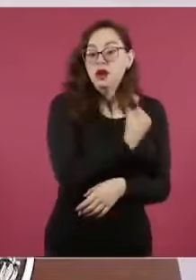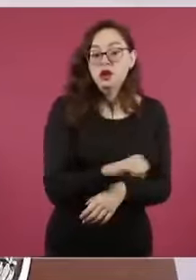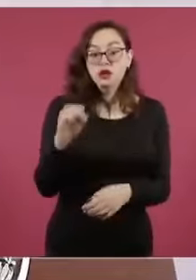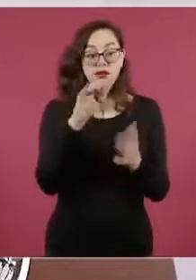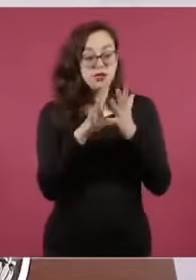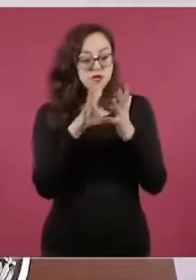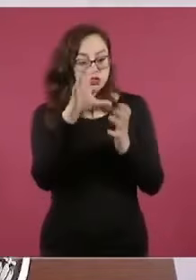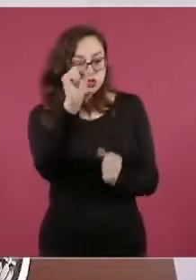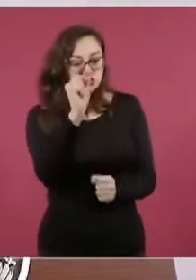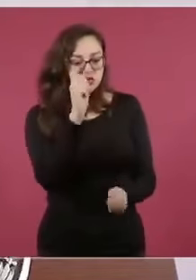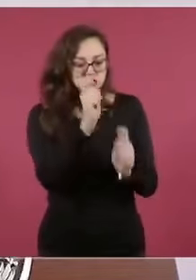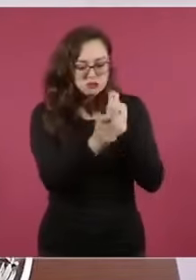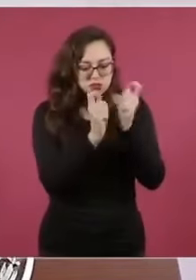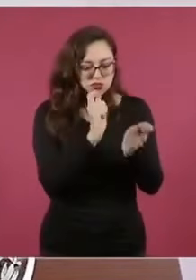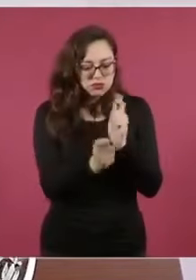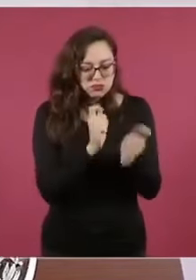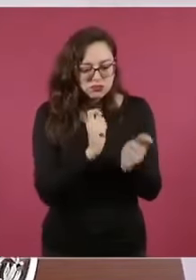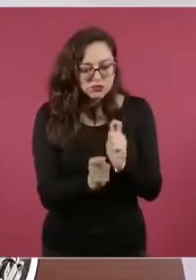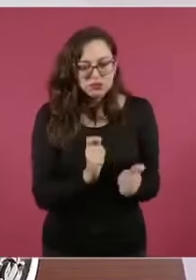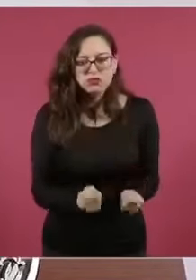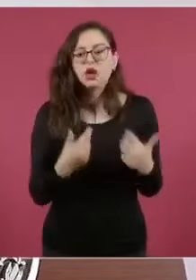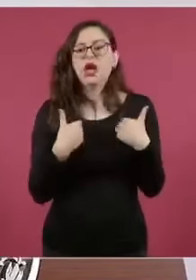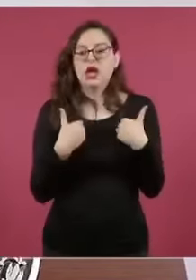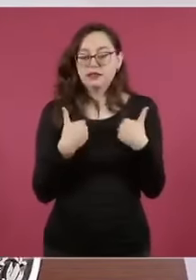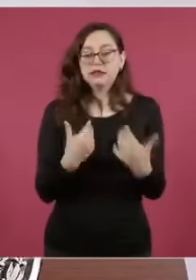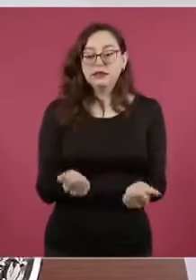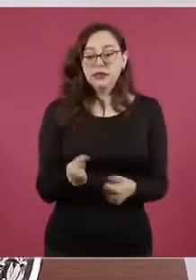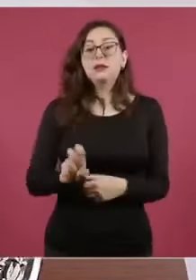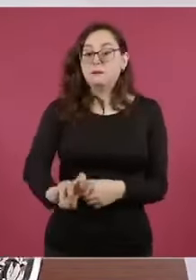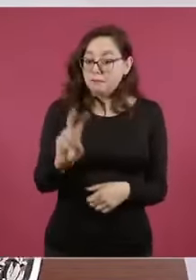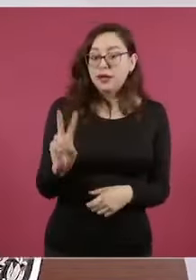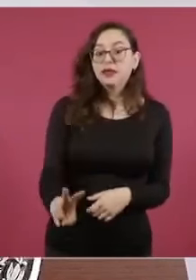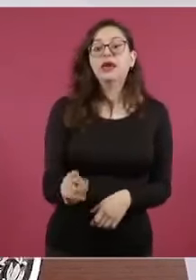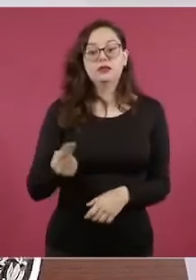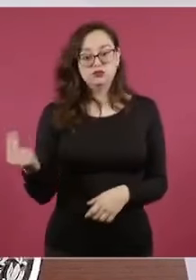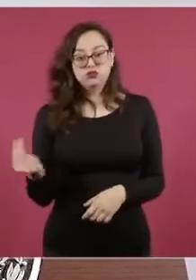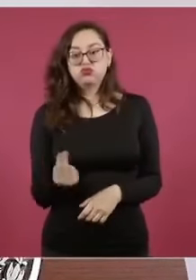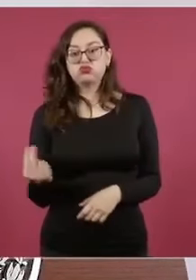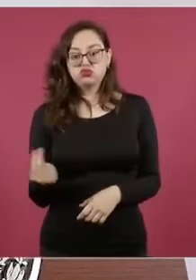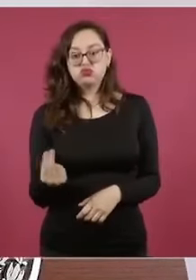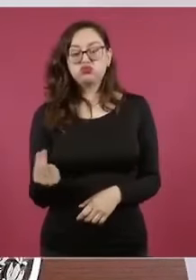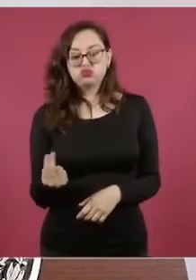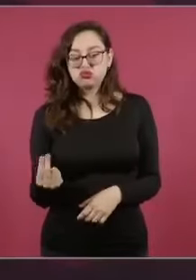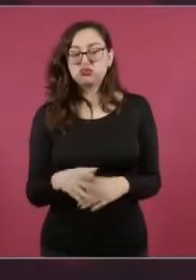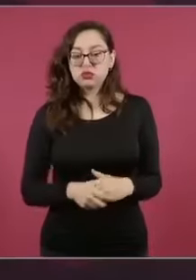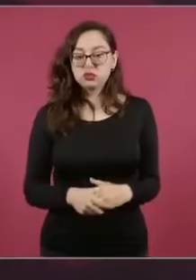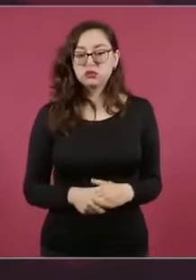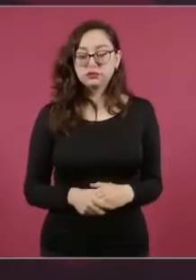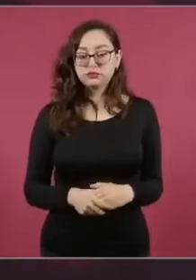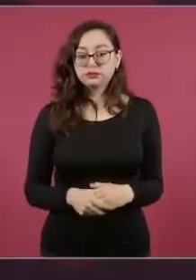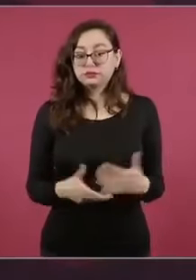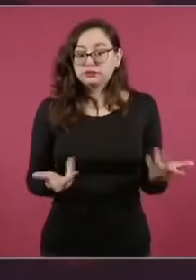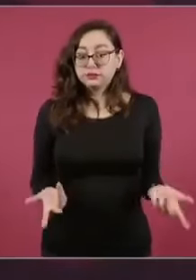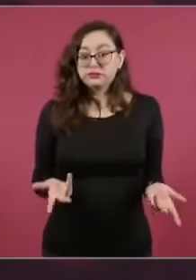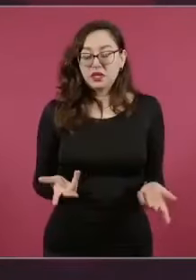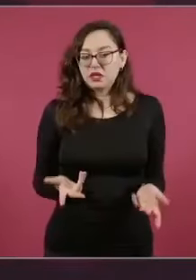desde cárteles unidos sino lo que dice la ley y la ley es clara no puede haber un partido que tenga más del 8